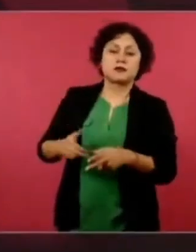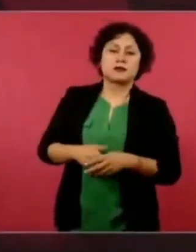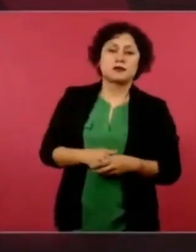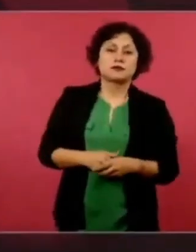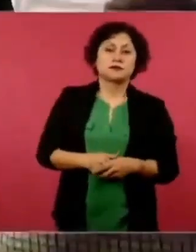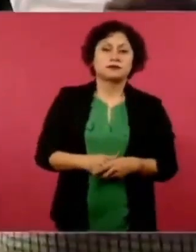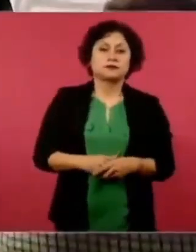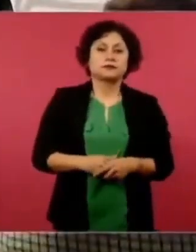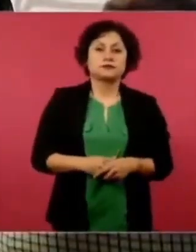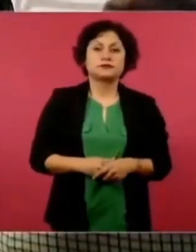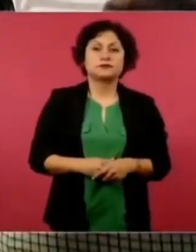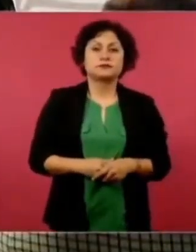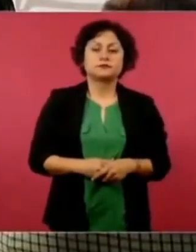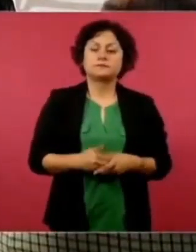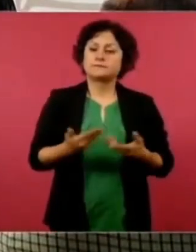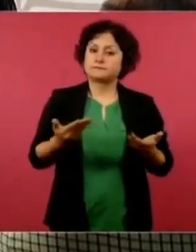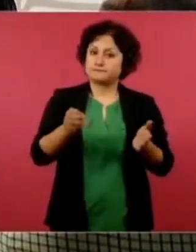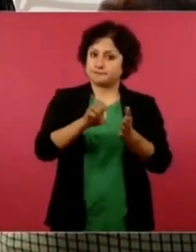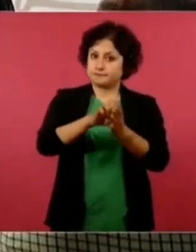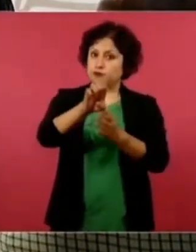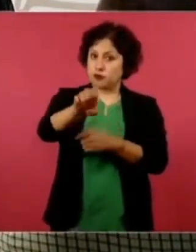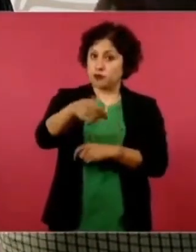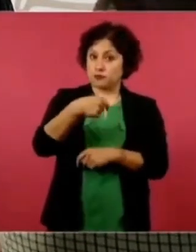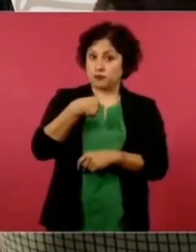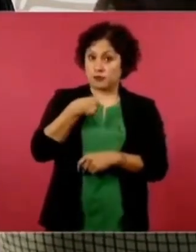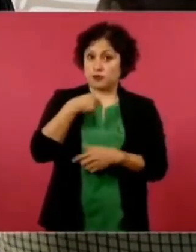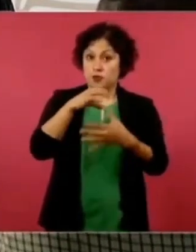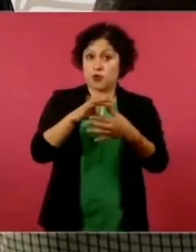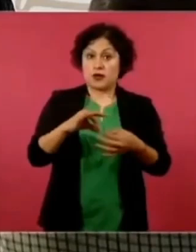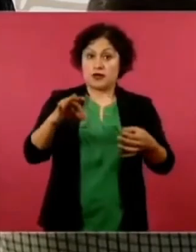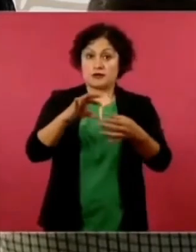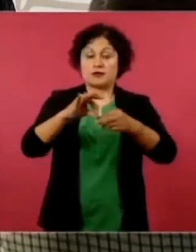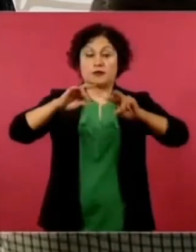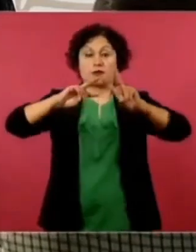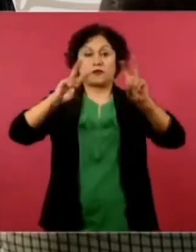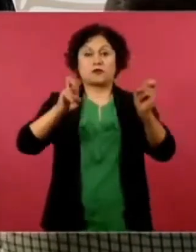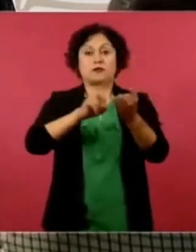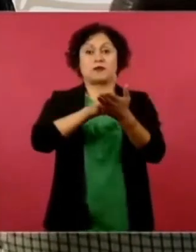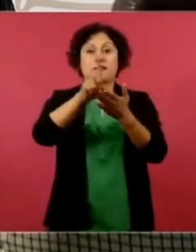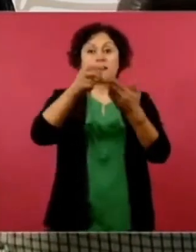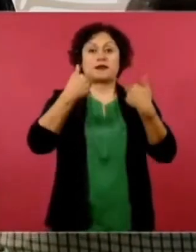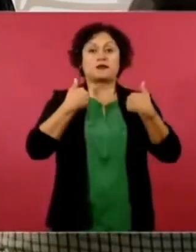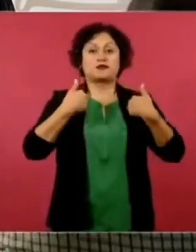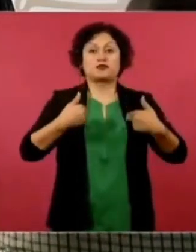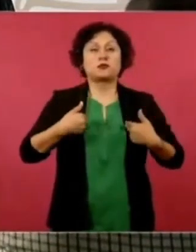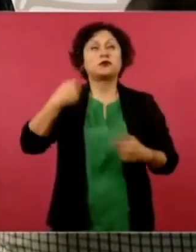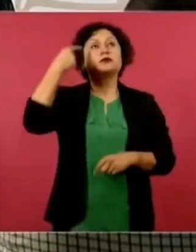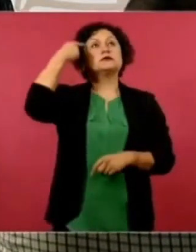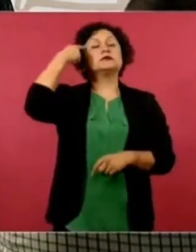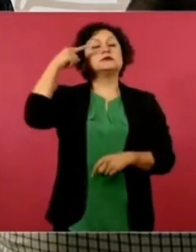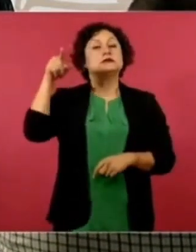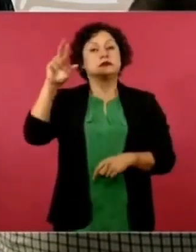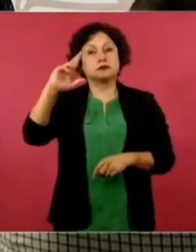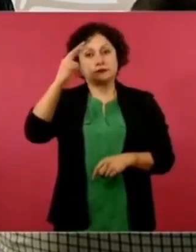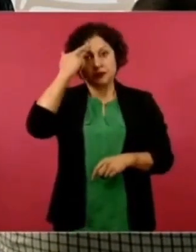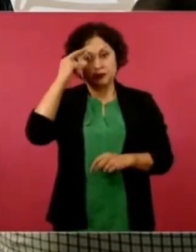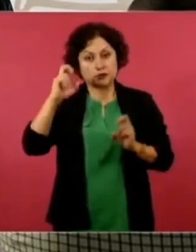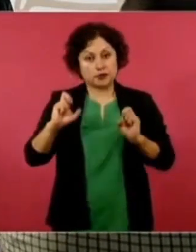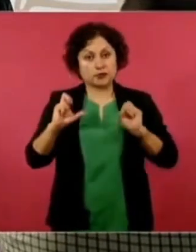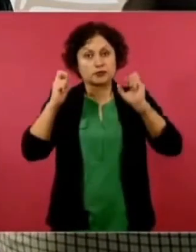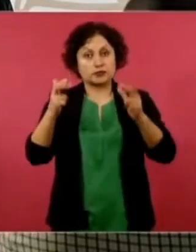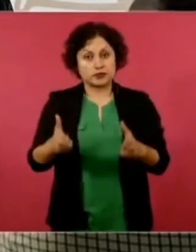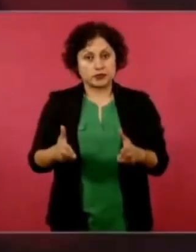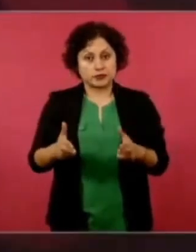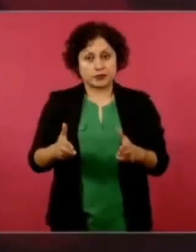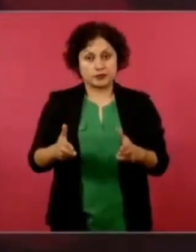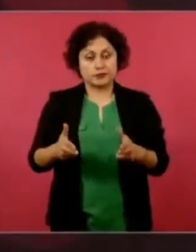Cuando hablo de derechos humanos y pienso en Chiapas,